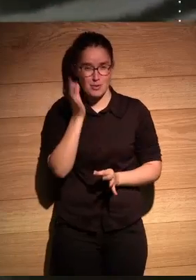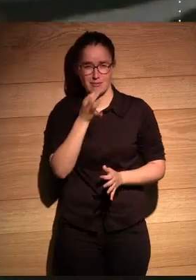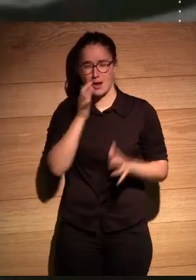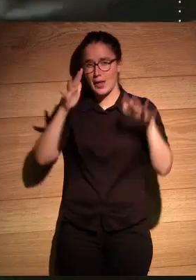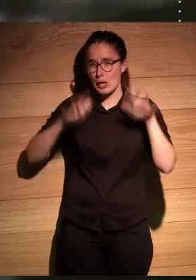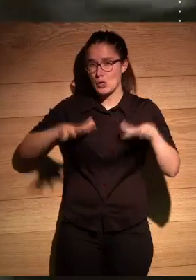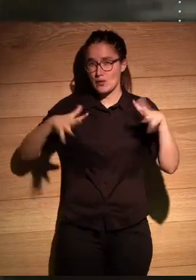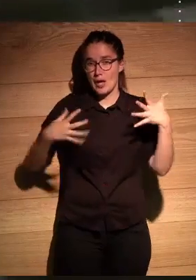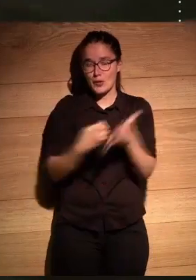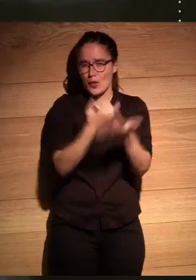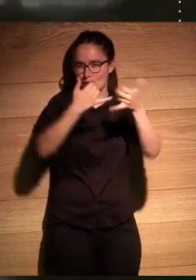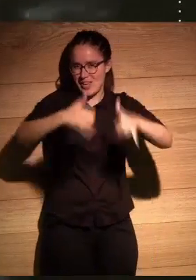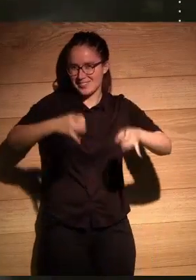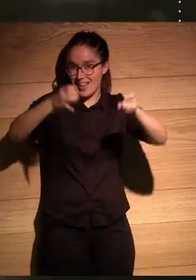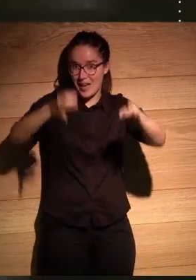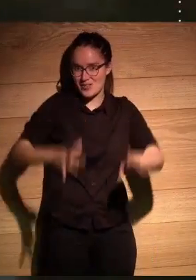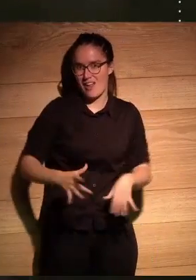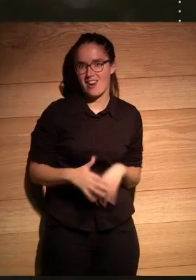las que todo era una fiesta